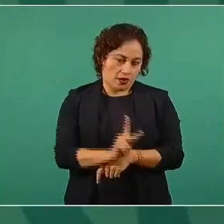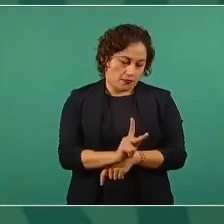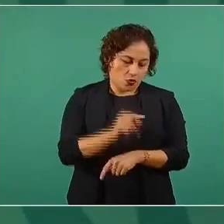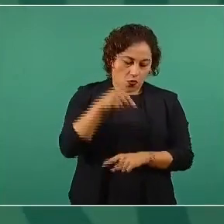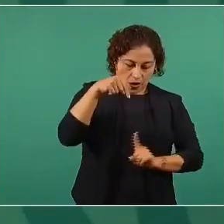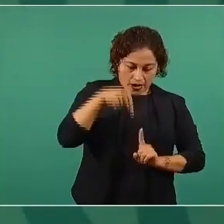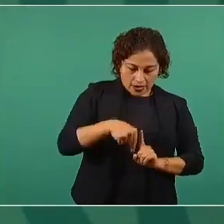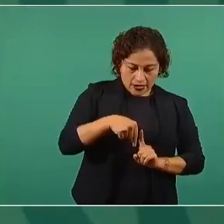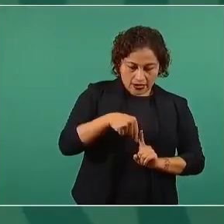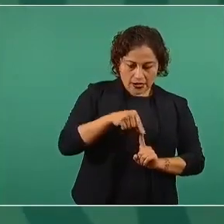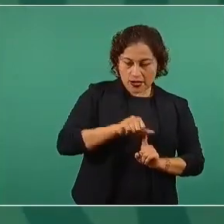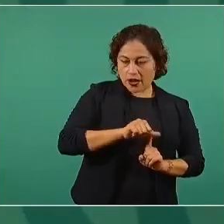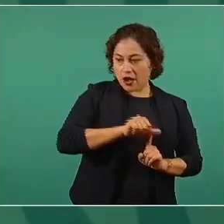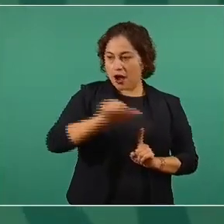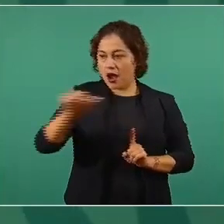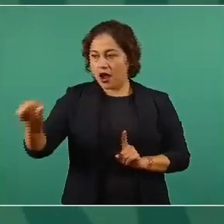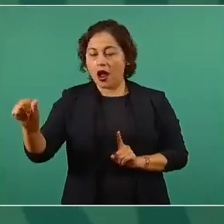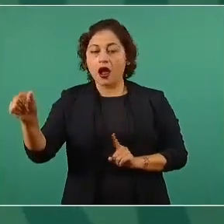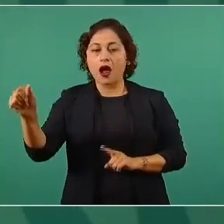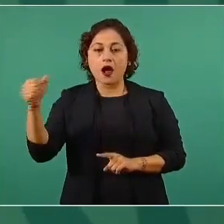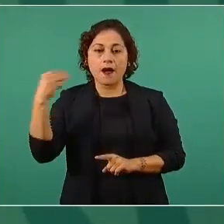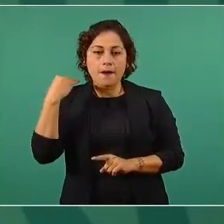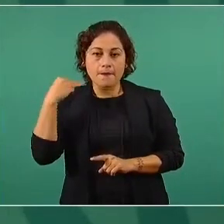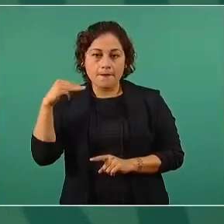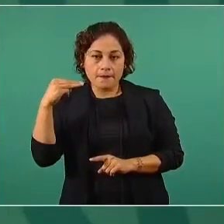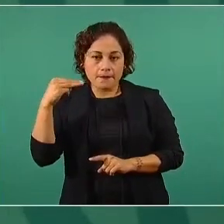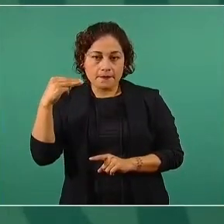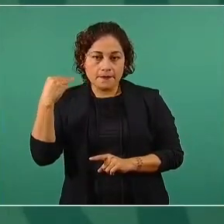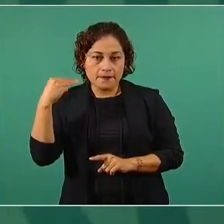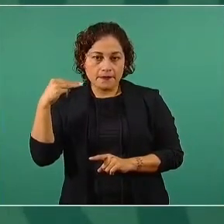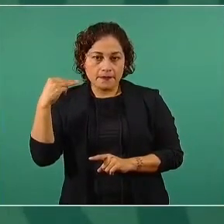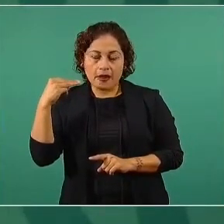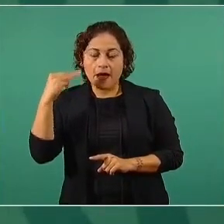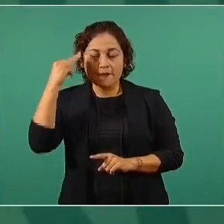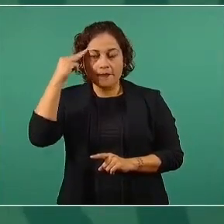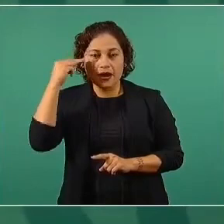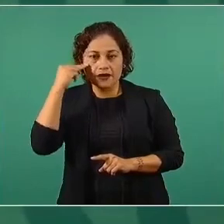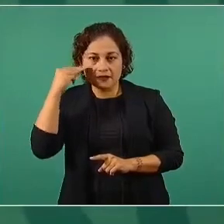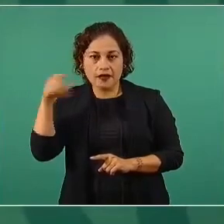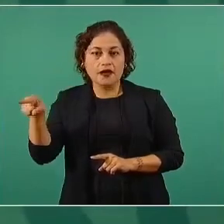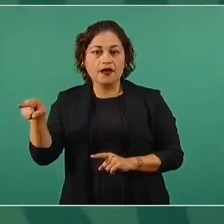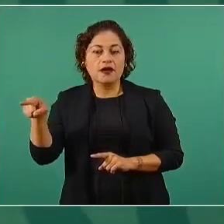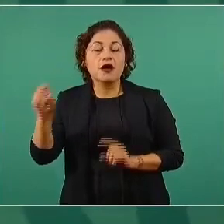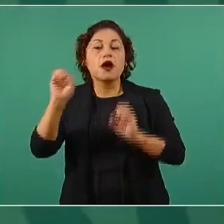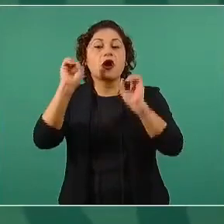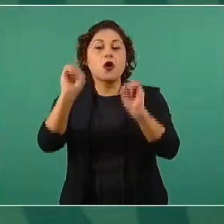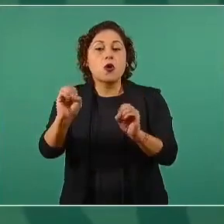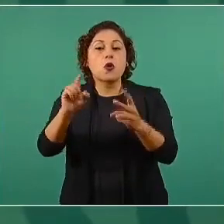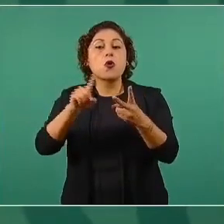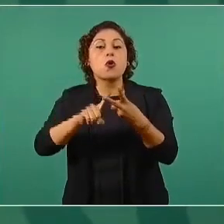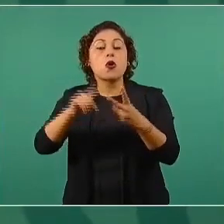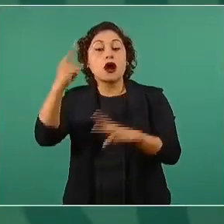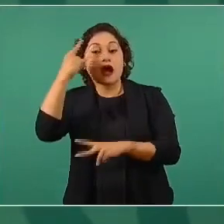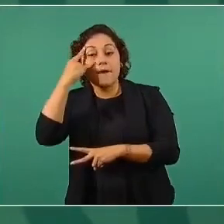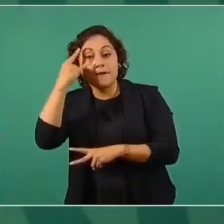a Mérida o a Campeche este